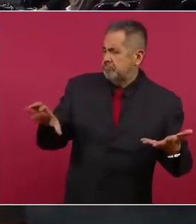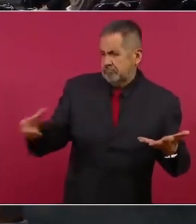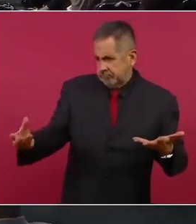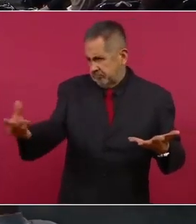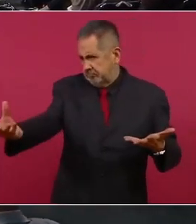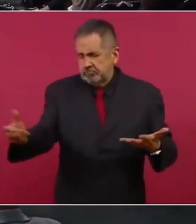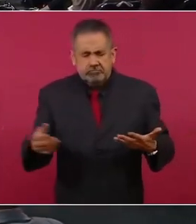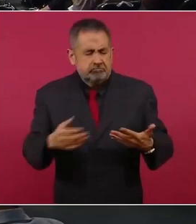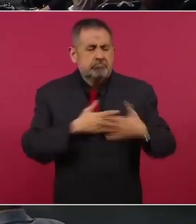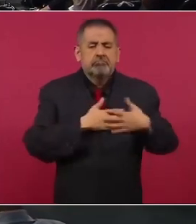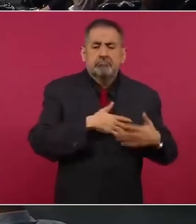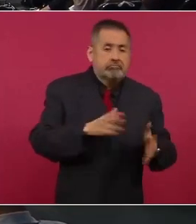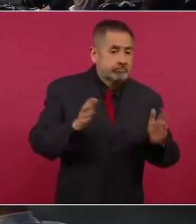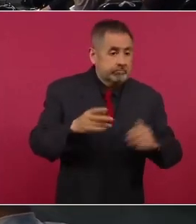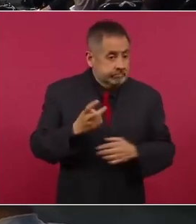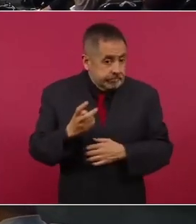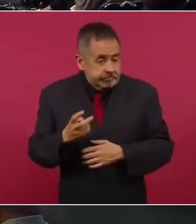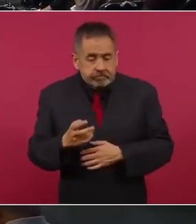Entonces, por eso